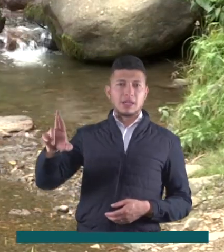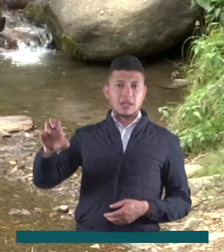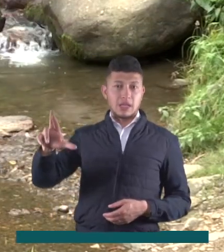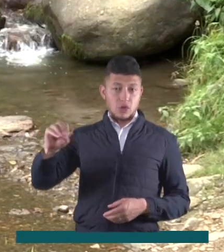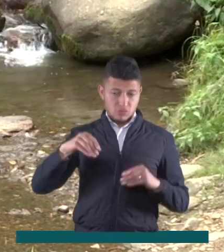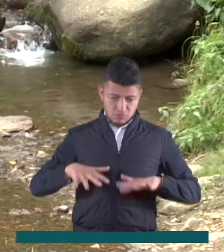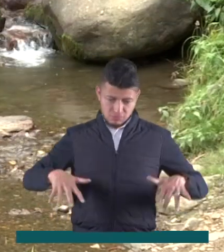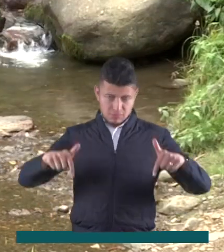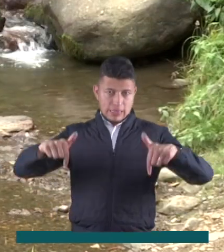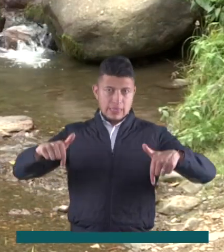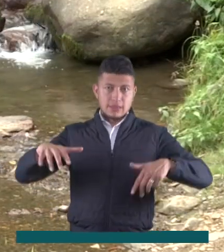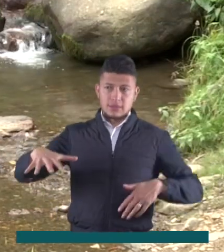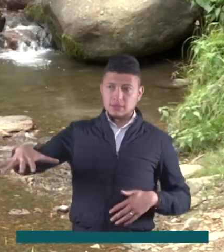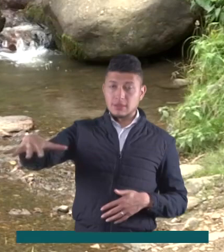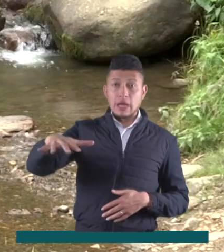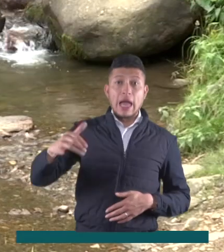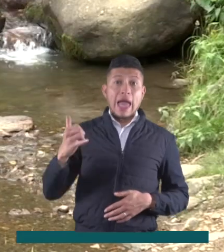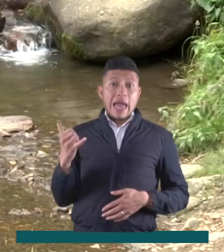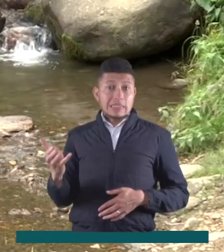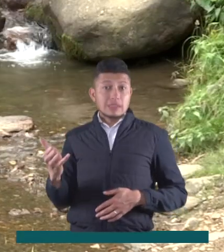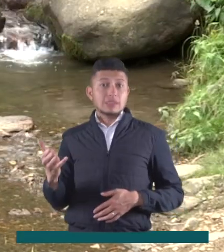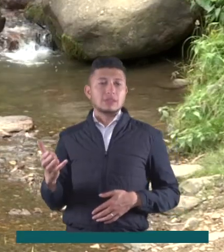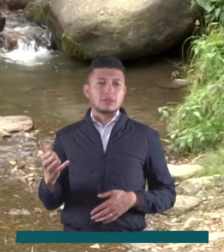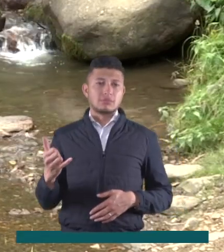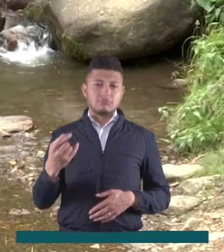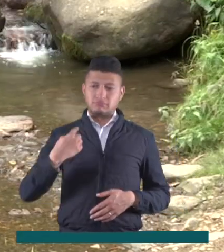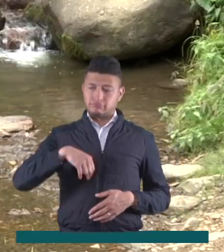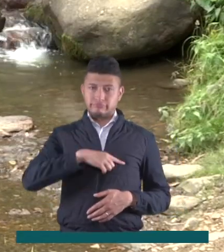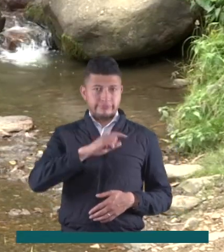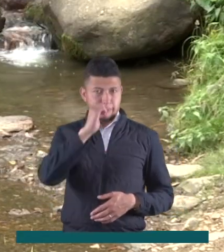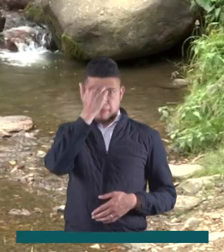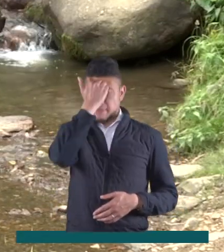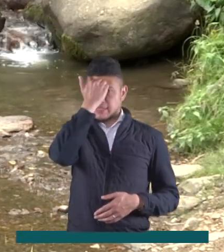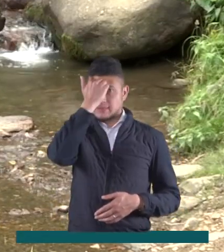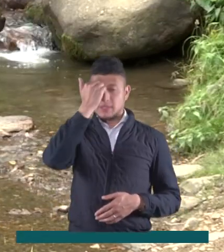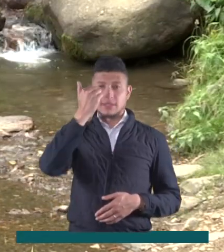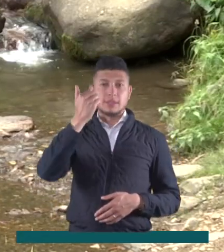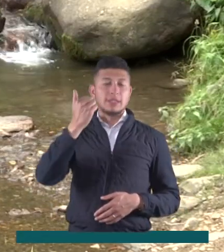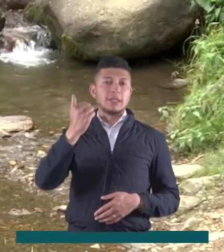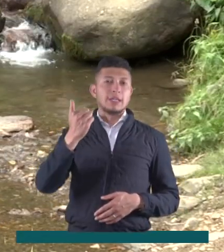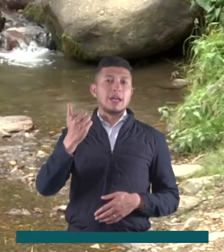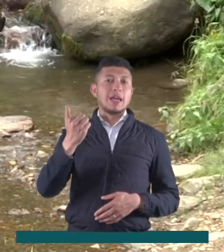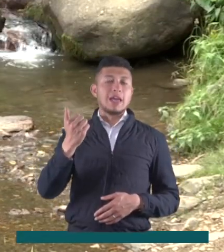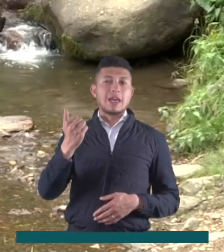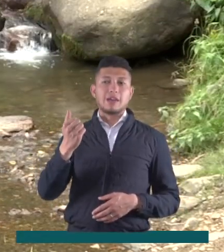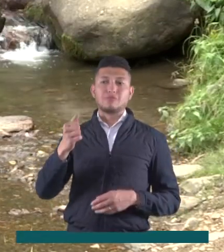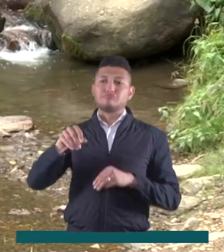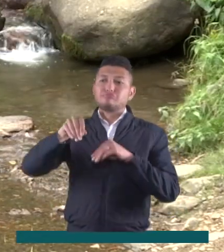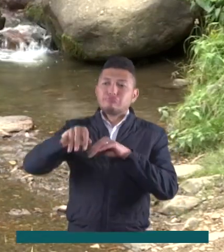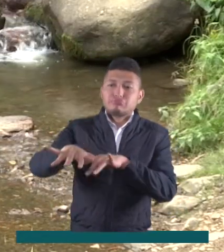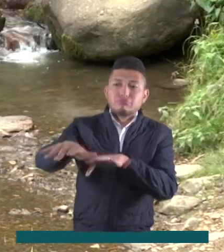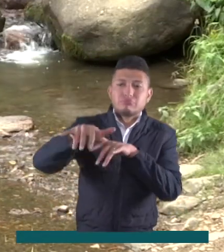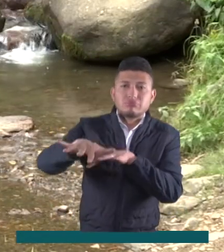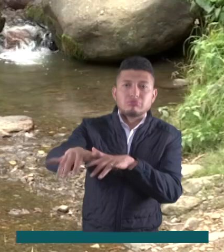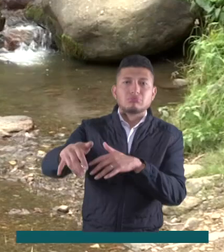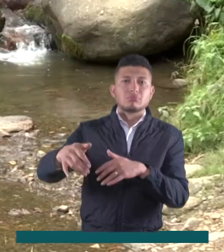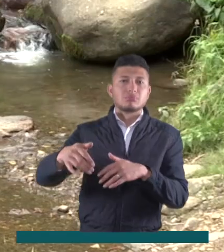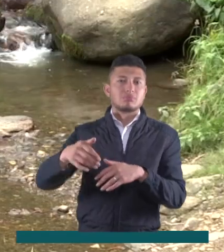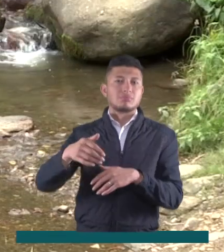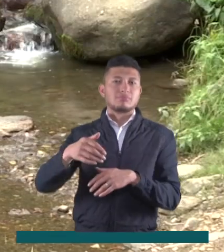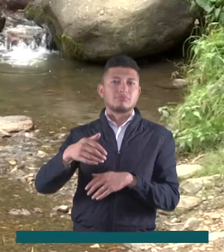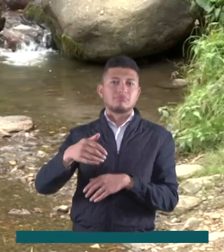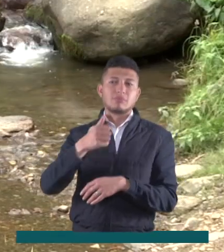donde estamos en el complejo del páramo de Guerrero y desde allí somos principales como aportantes